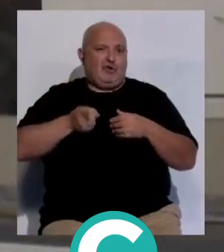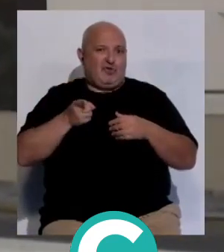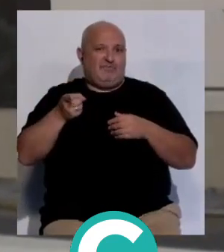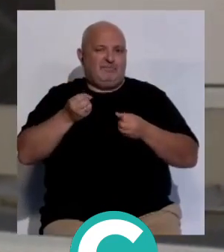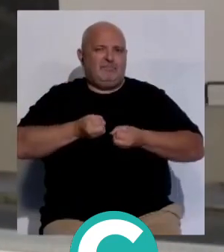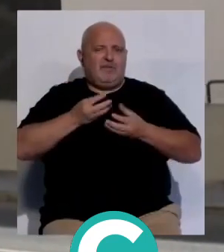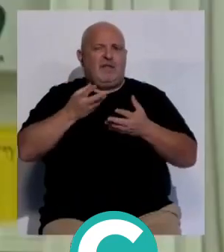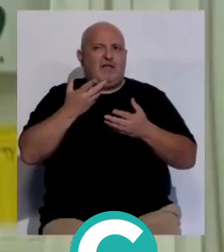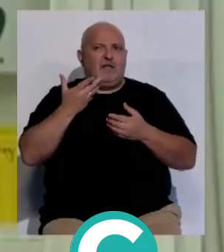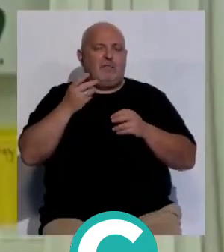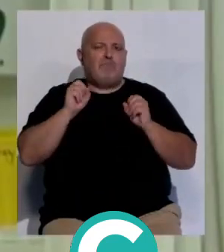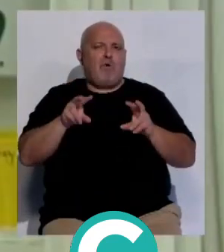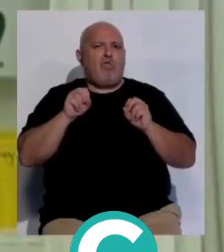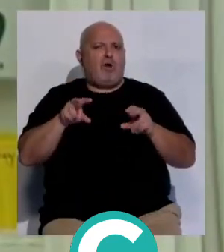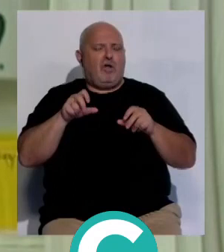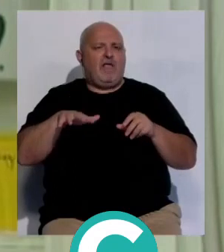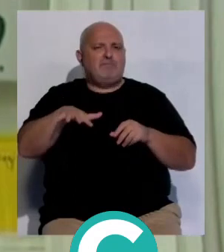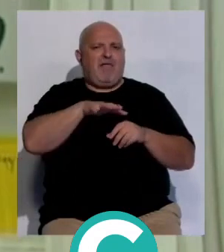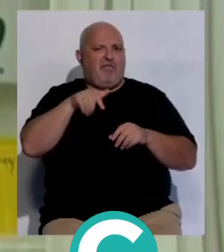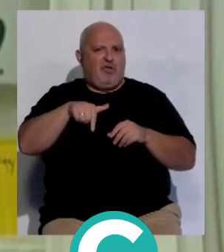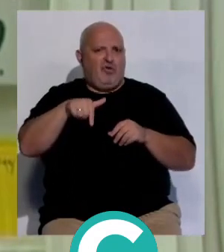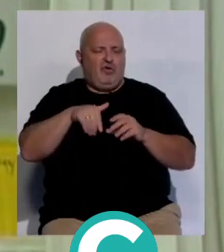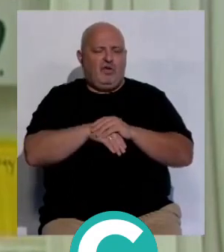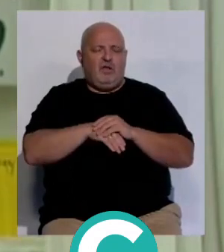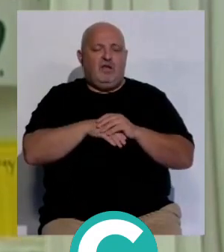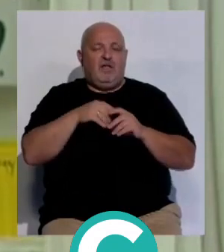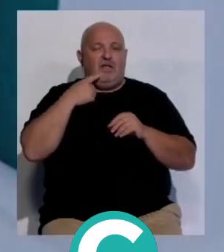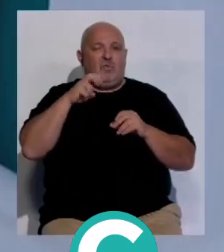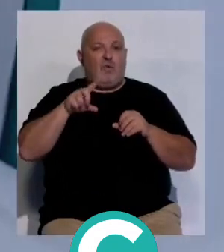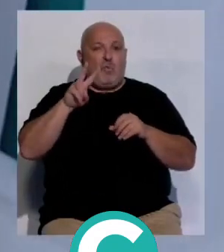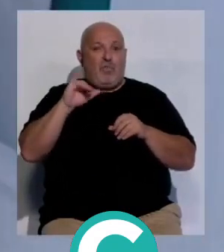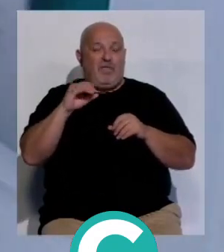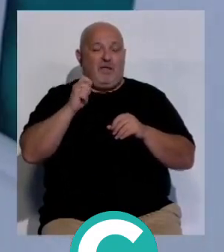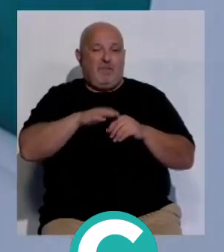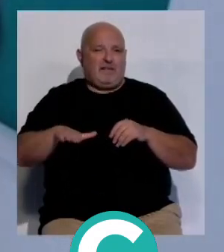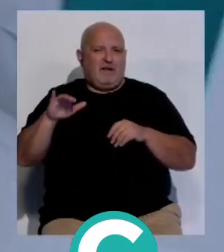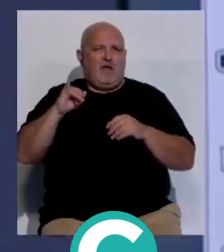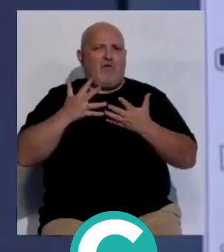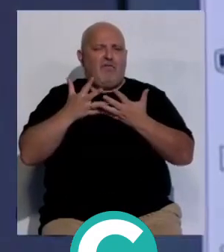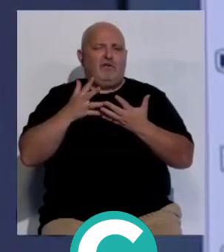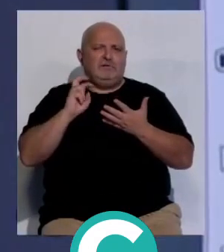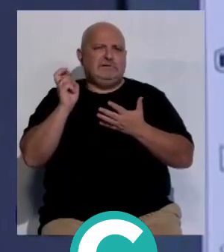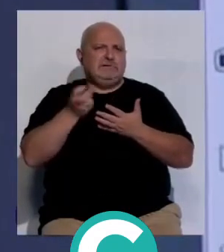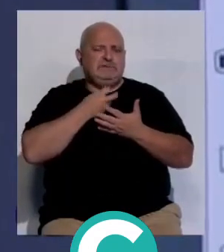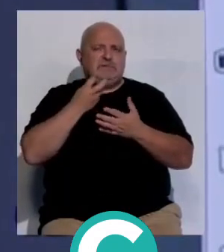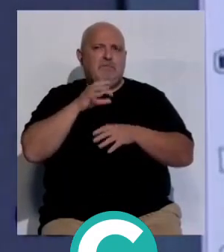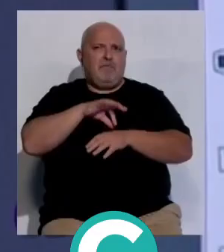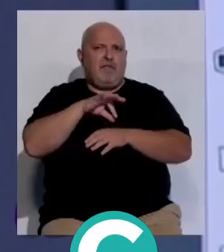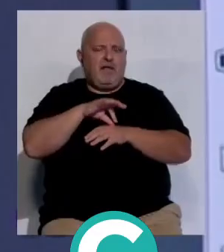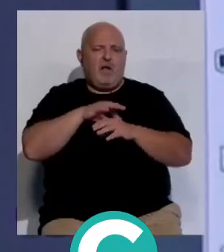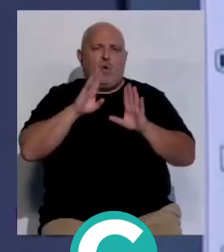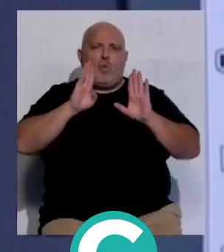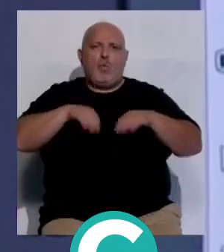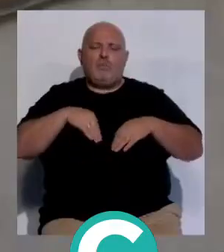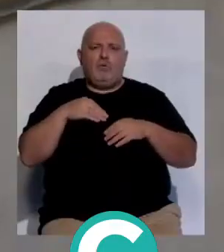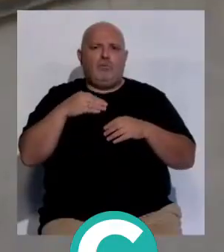hospitalario que incide en la modernización del espacio según Quintero la nueva UCI pediátrica ofrece todas las garantías médicas y los